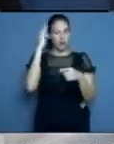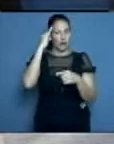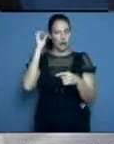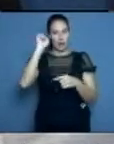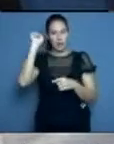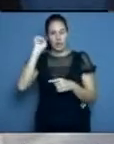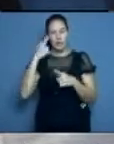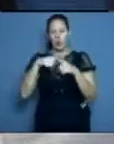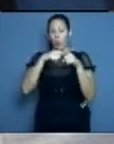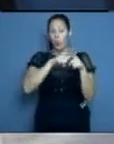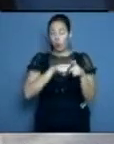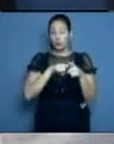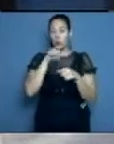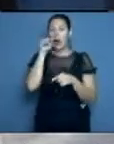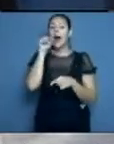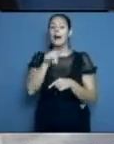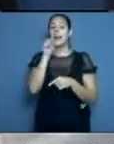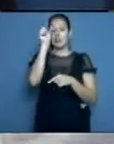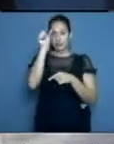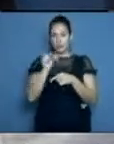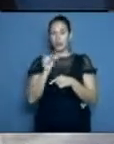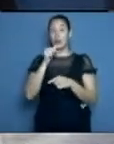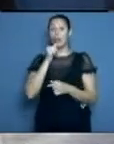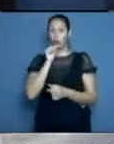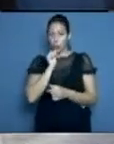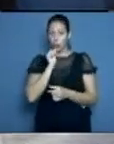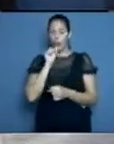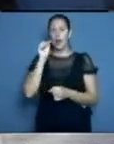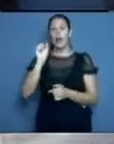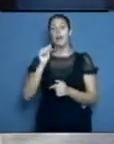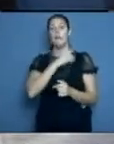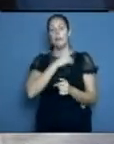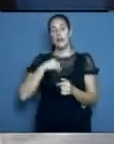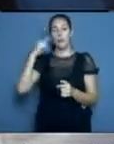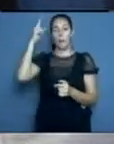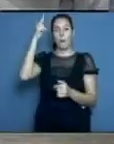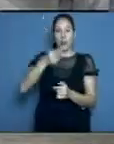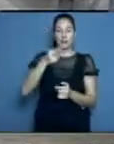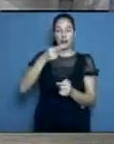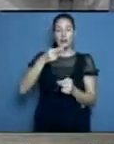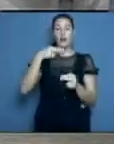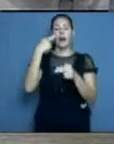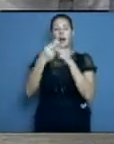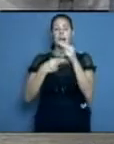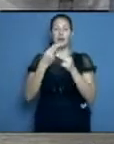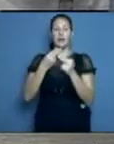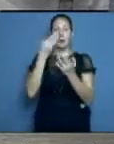sospechoso y es el que se le hace el PCR. Ahora,